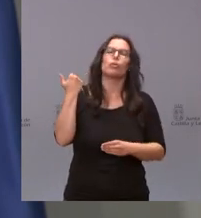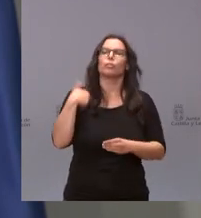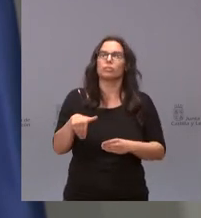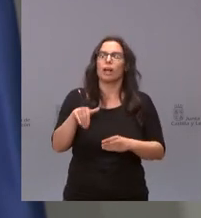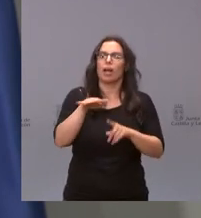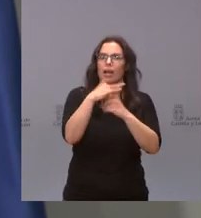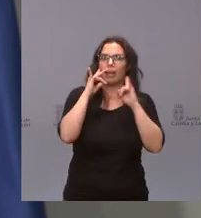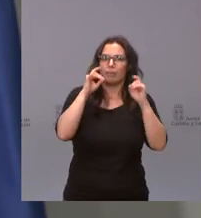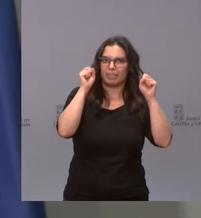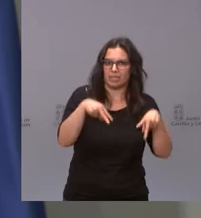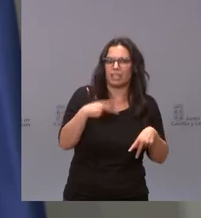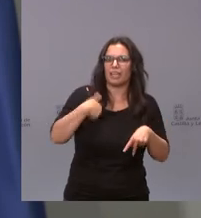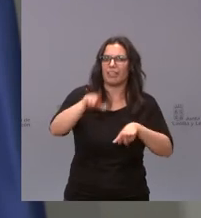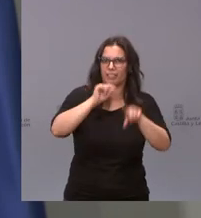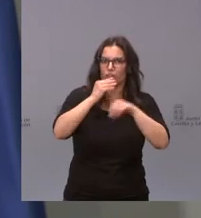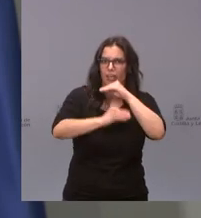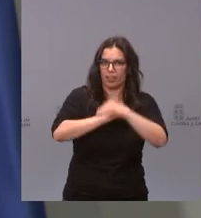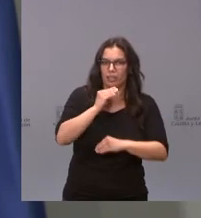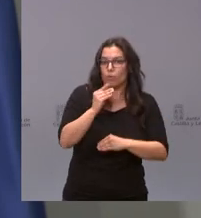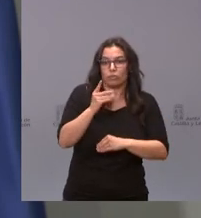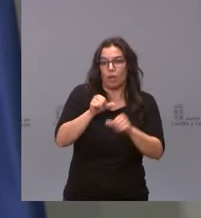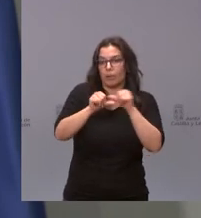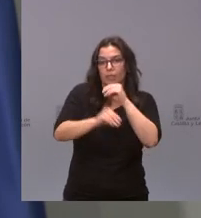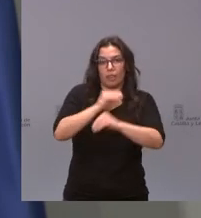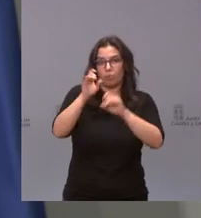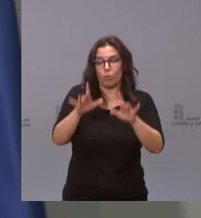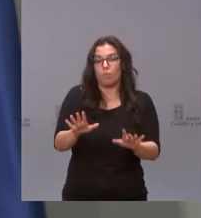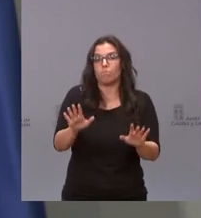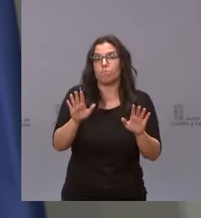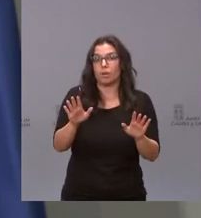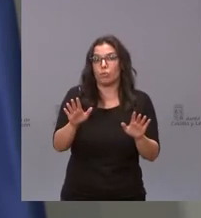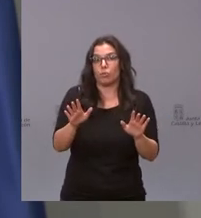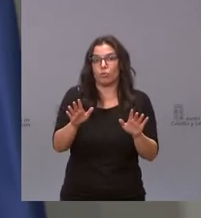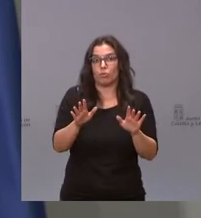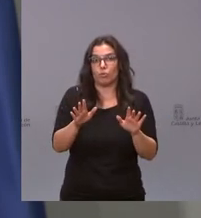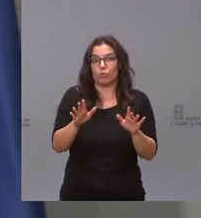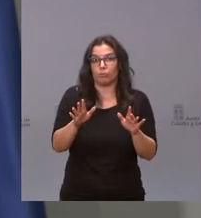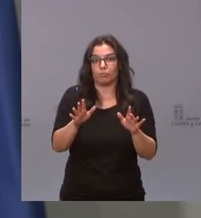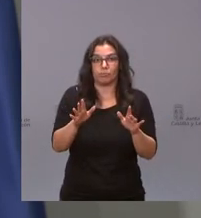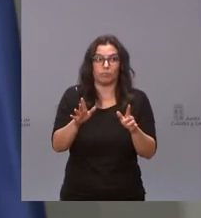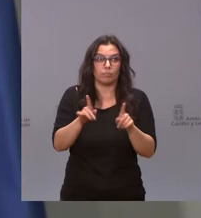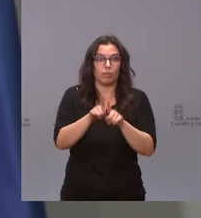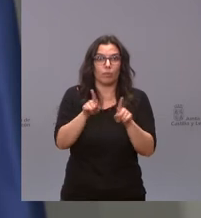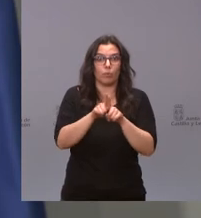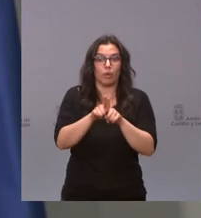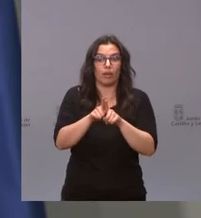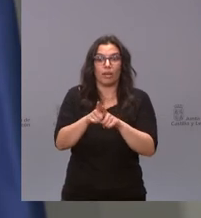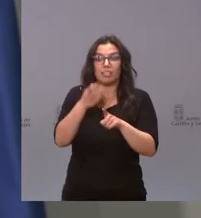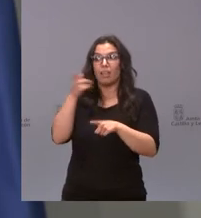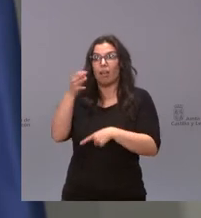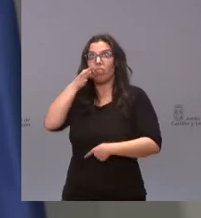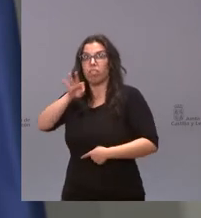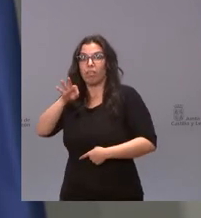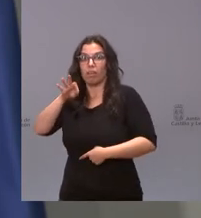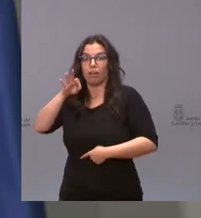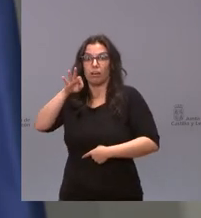ya estuvimos tomando decisiones y nosotros las vamos a tomar pero no vamos a trasladar la irresponsabilidad del gobierno